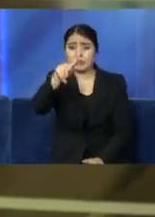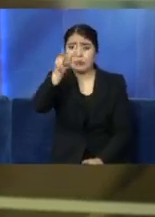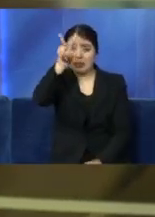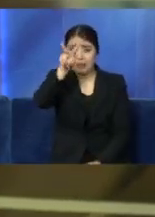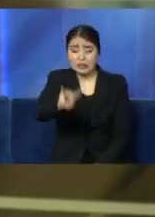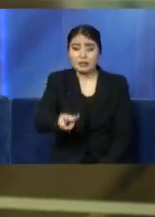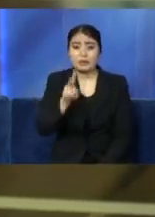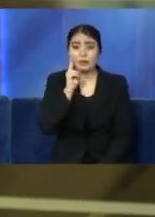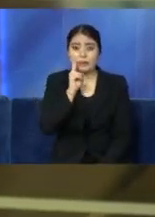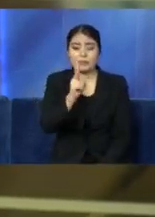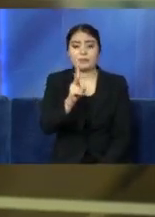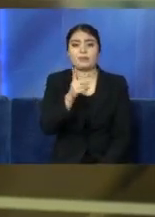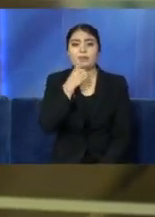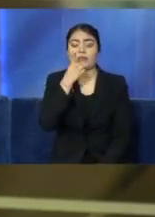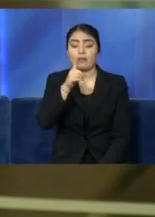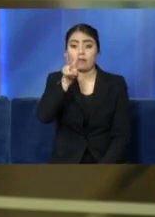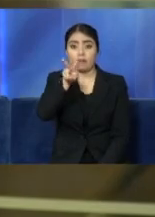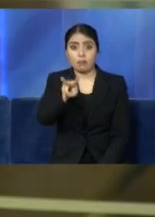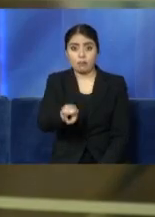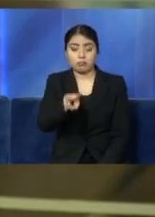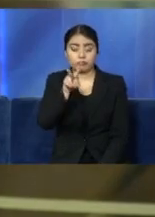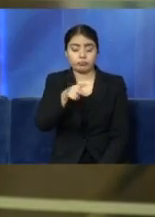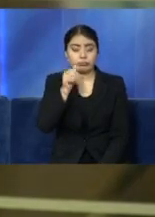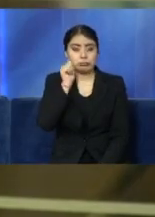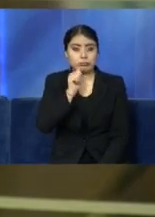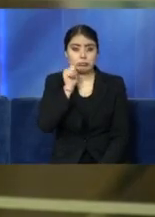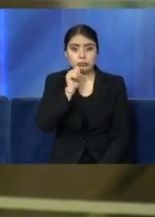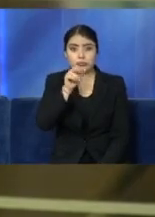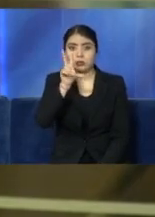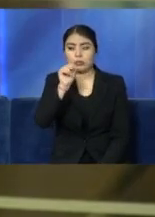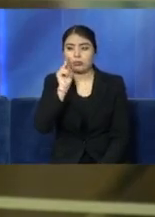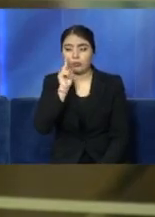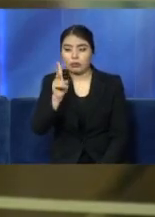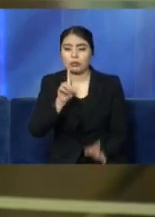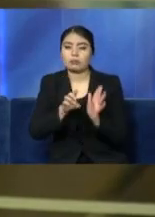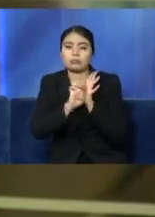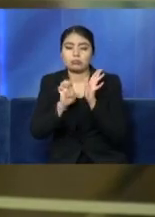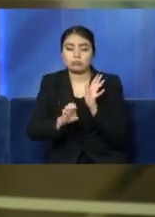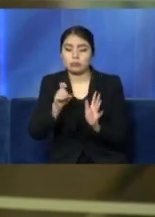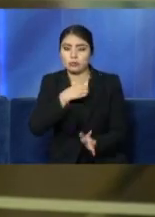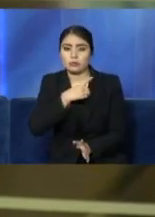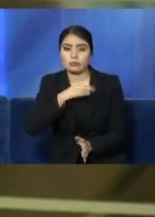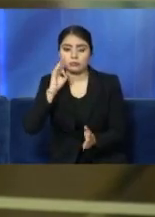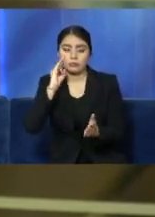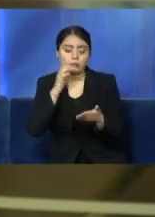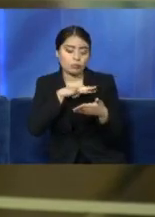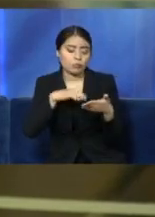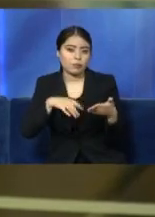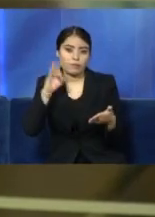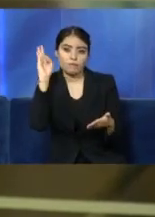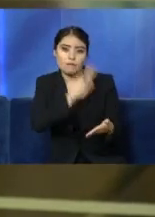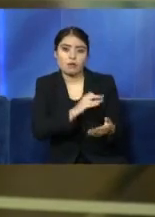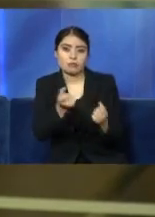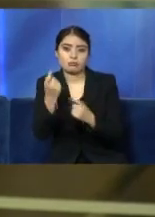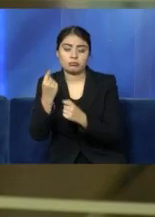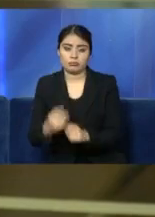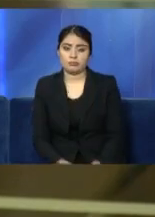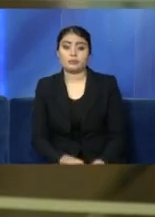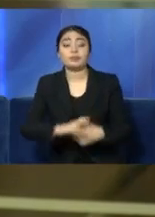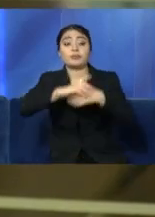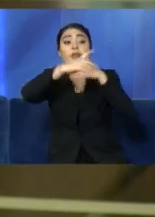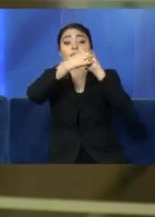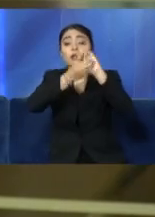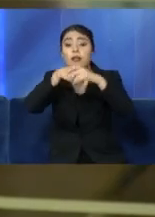le proporcionen información correcta y precisa y siempre adecuarnos a lo que dicen las autoridades. Ojo, lavarse las manos